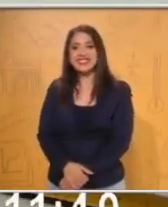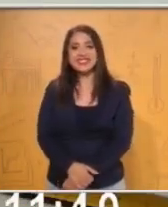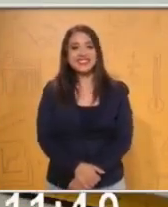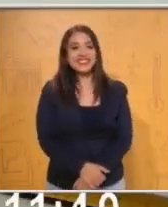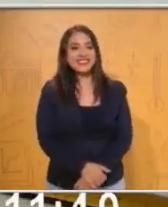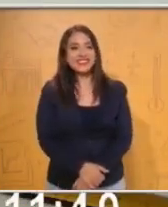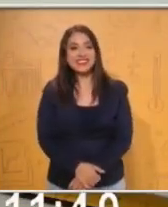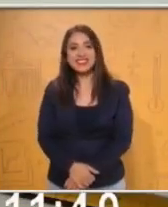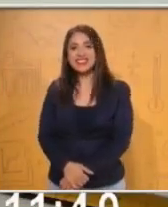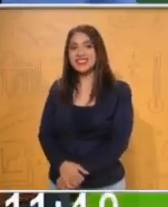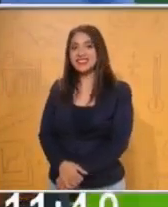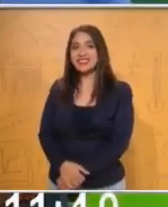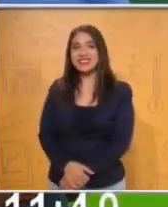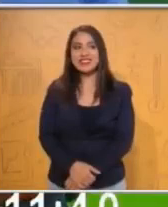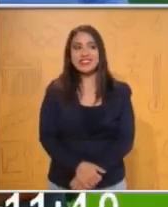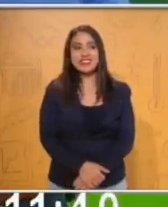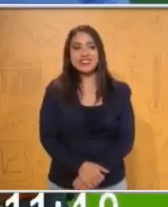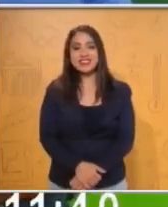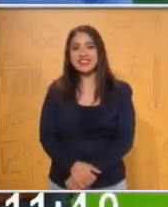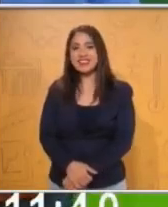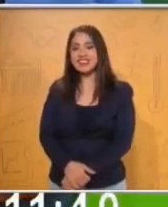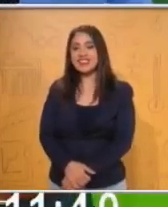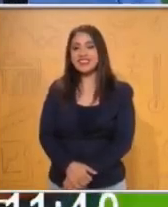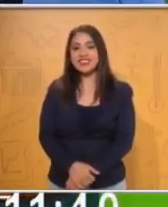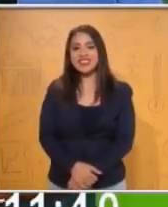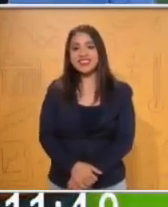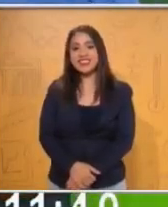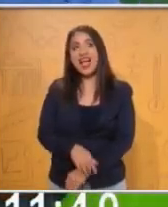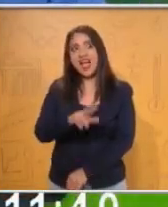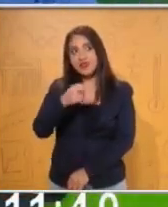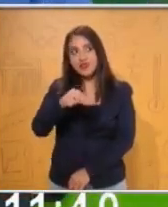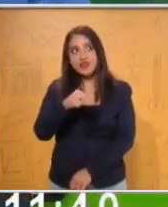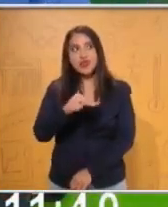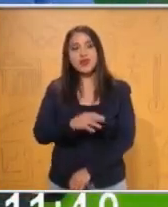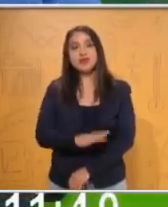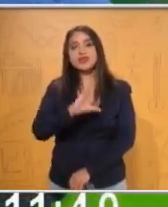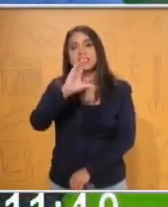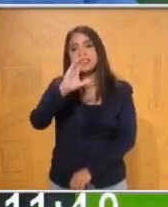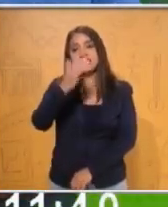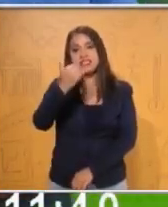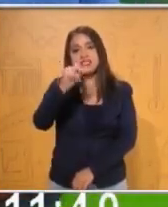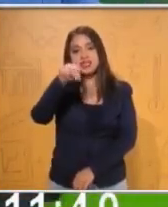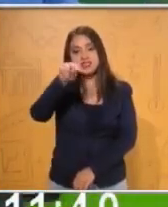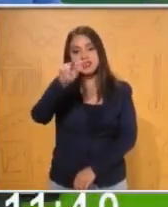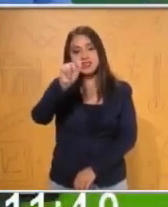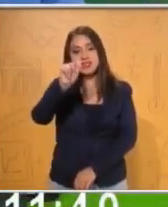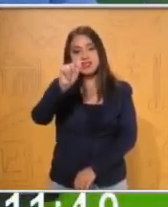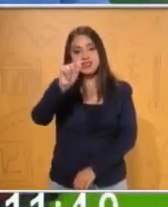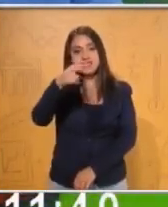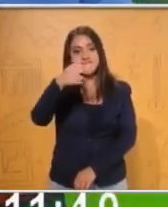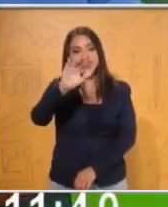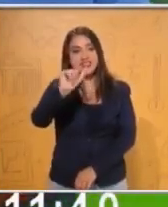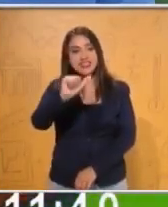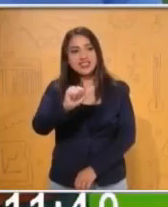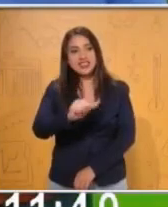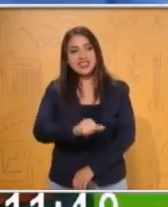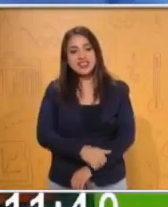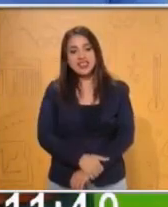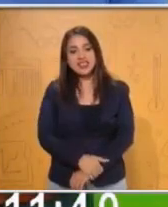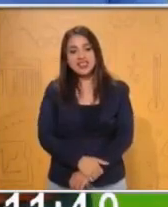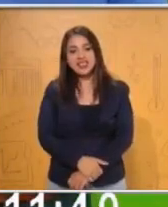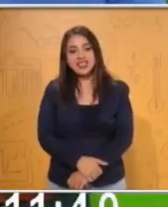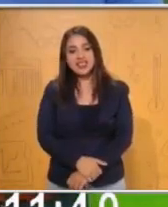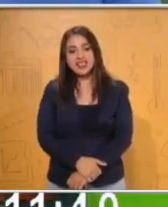Está muy fácil, mi nombre está más difícil. ver, ¿cuál es tu nombre, maestra? Cintia. ¡Cintia! ¡Ay,